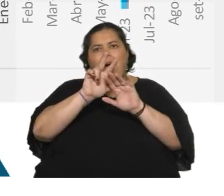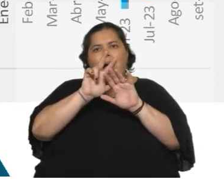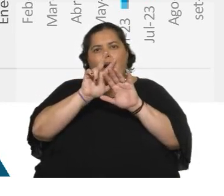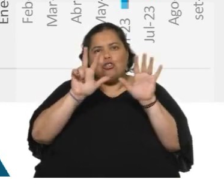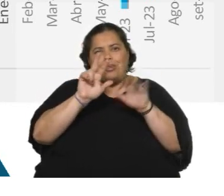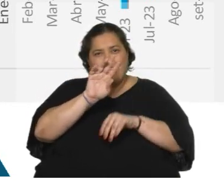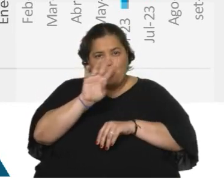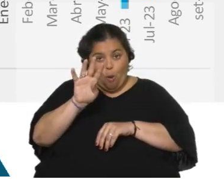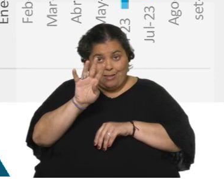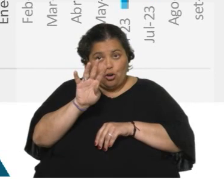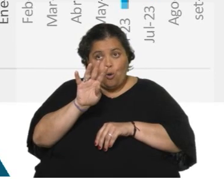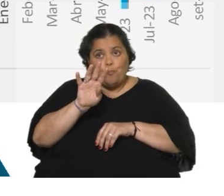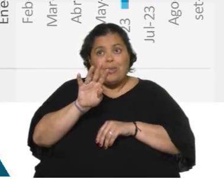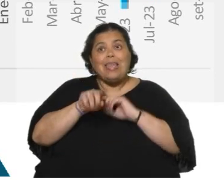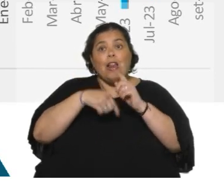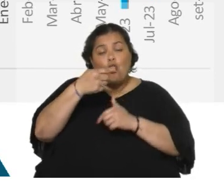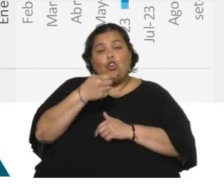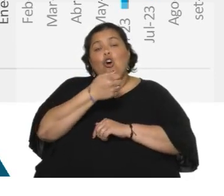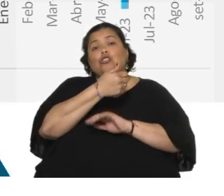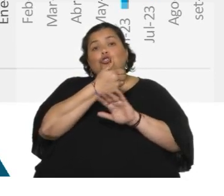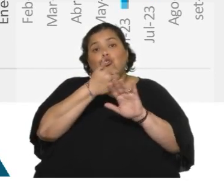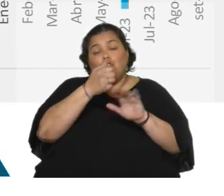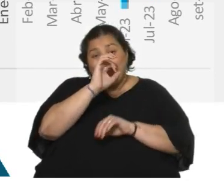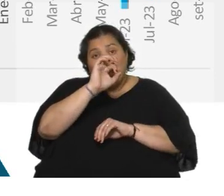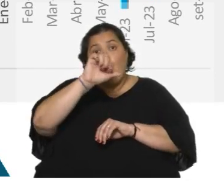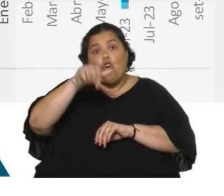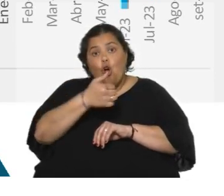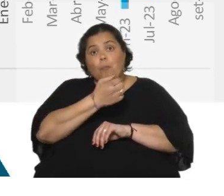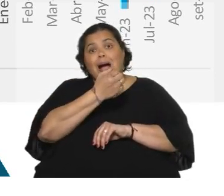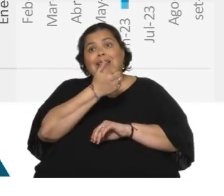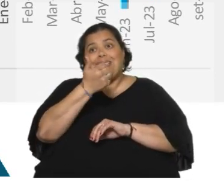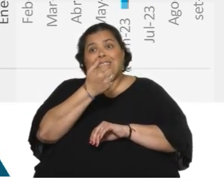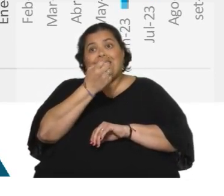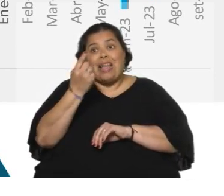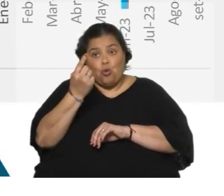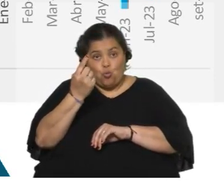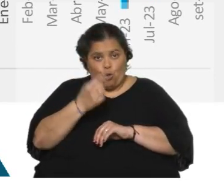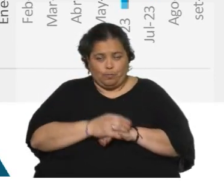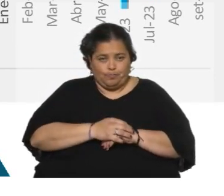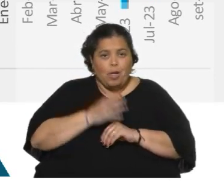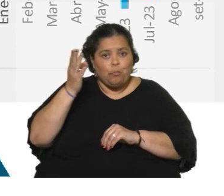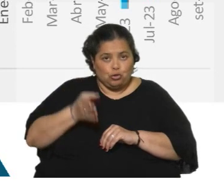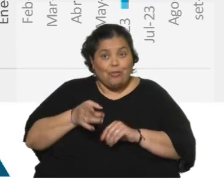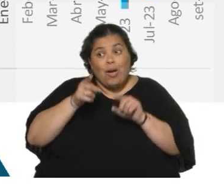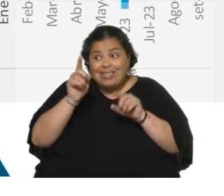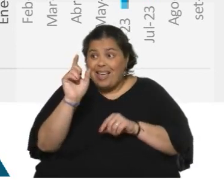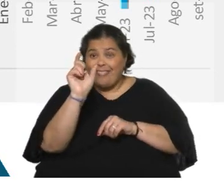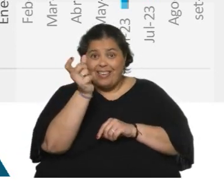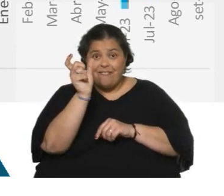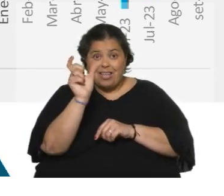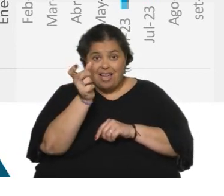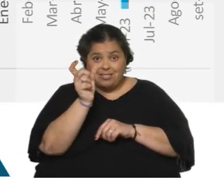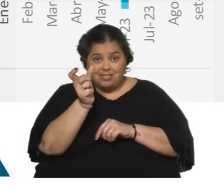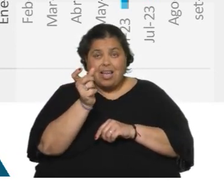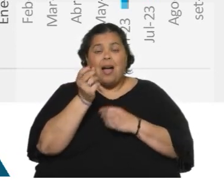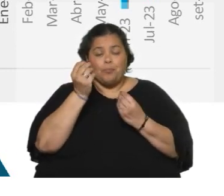frente a un 0,62 prácticamente, 61. Esa diferencia, entonces, al salir